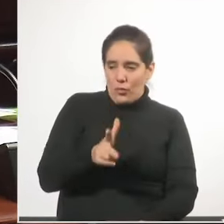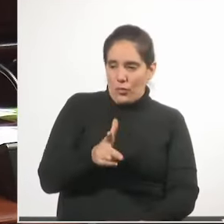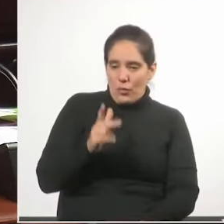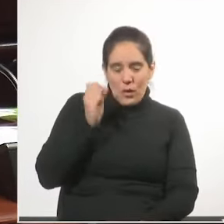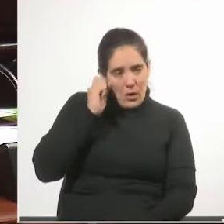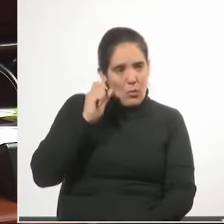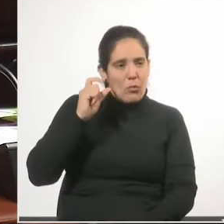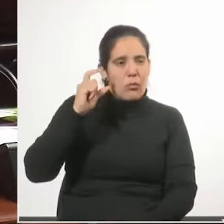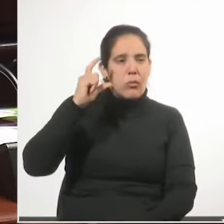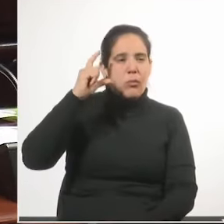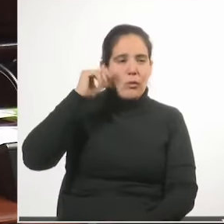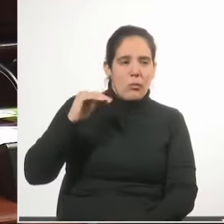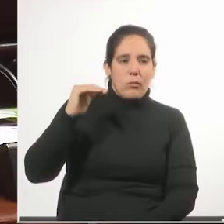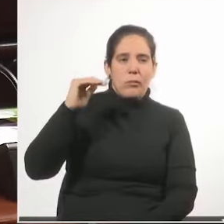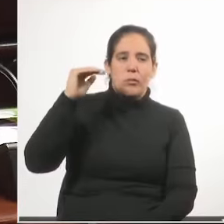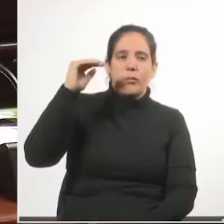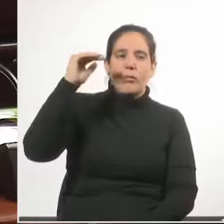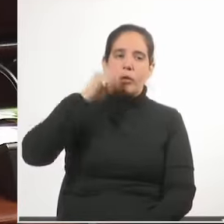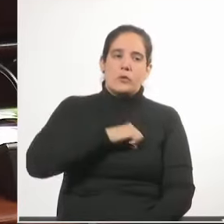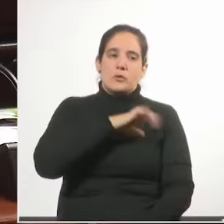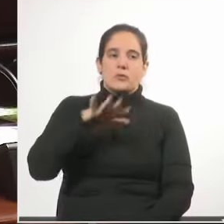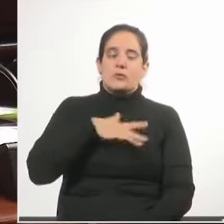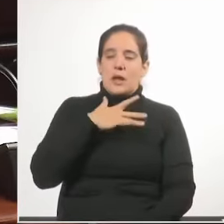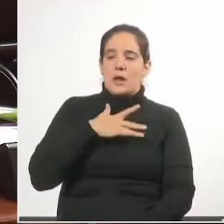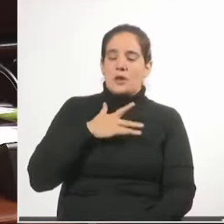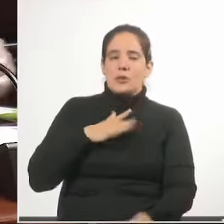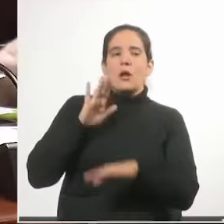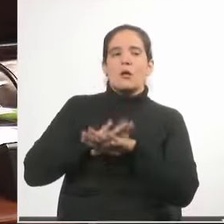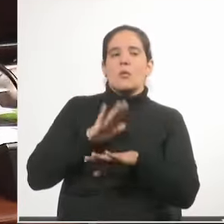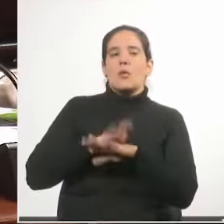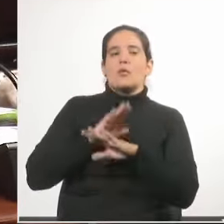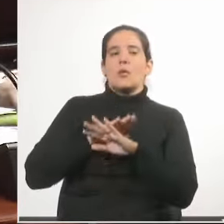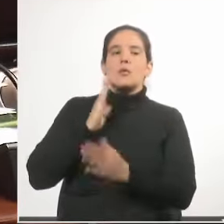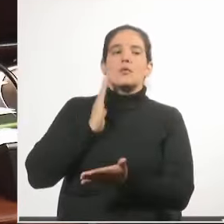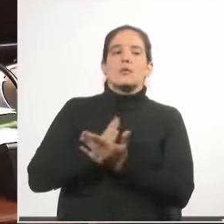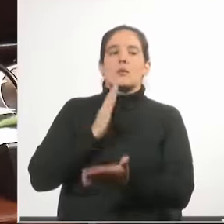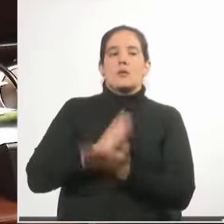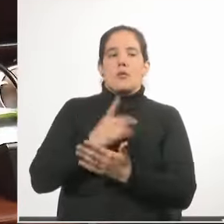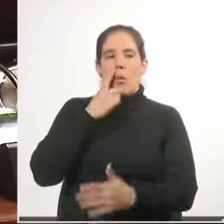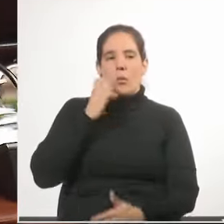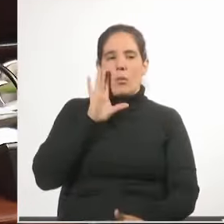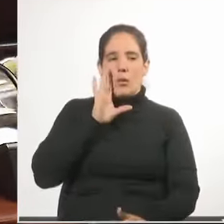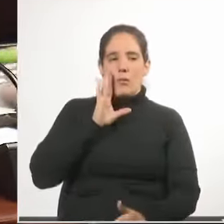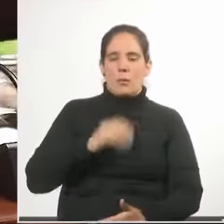capacidad corporal, intelectual y social, es un deber y un derecho de los padres.